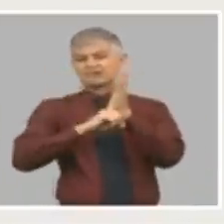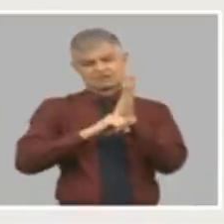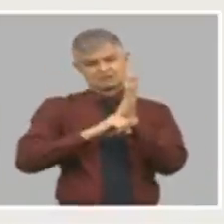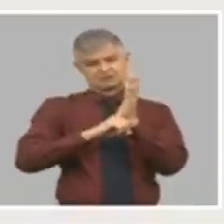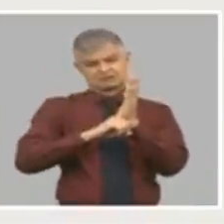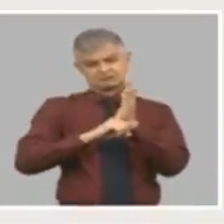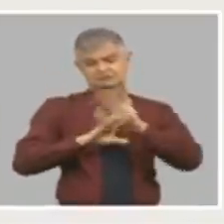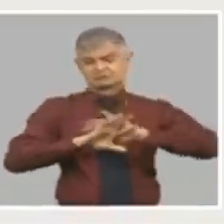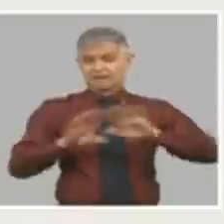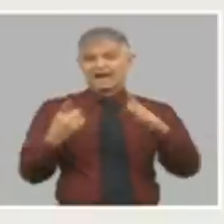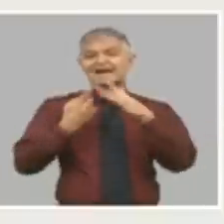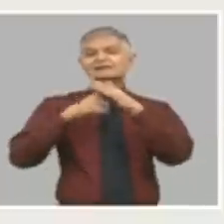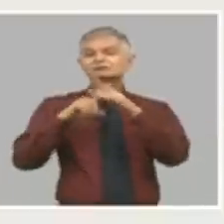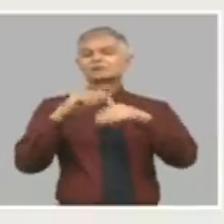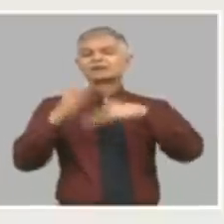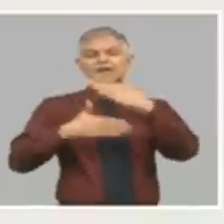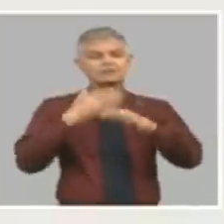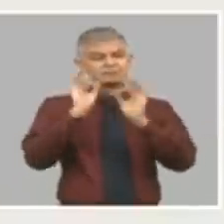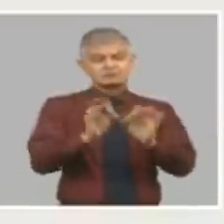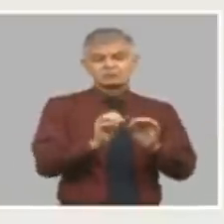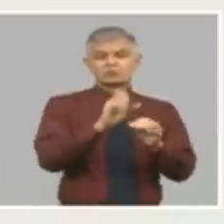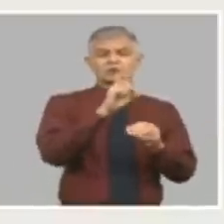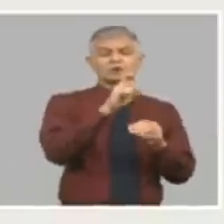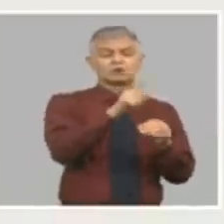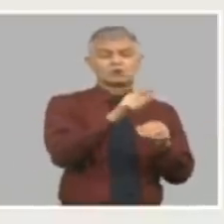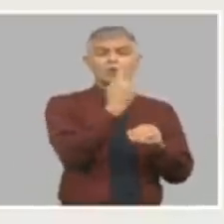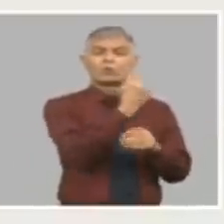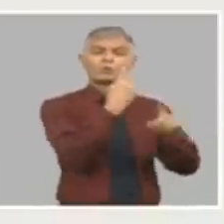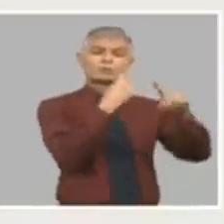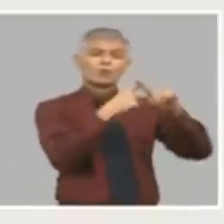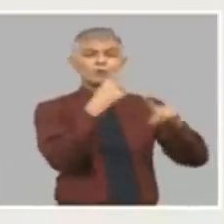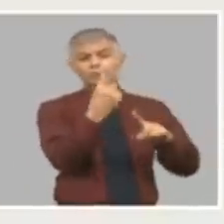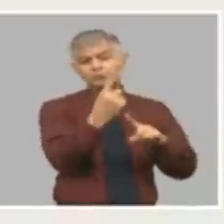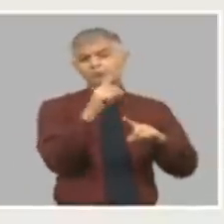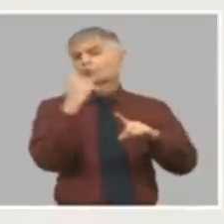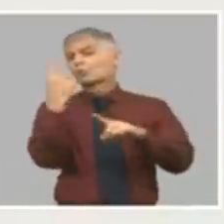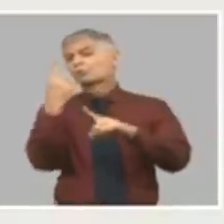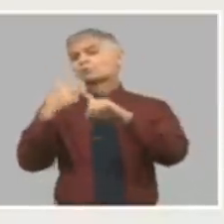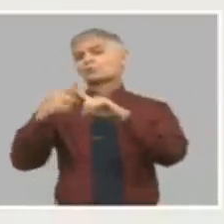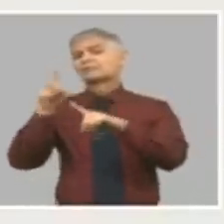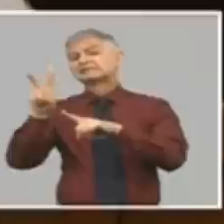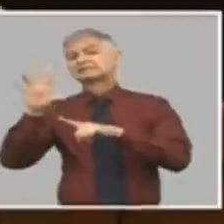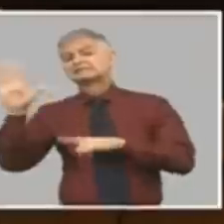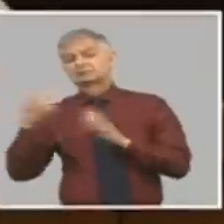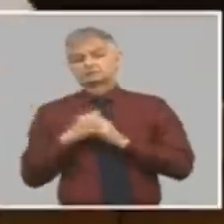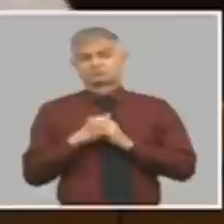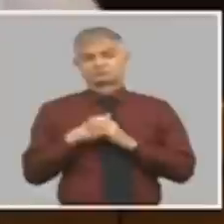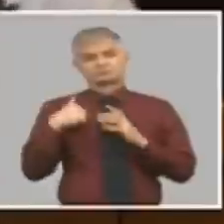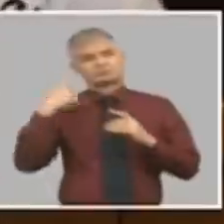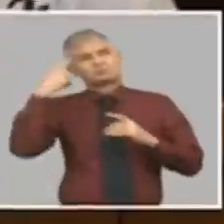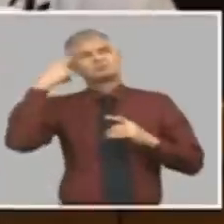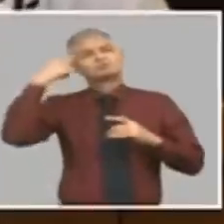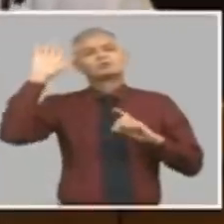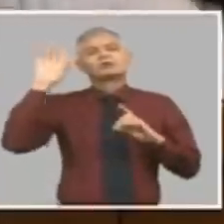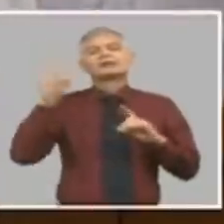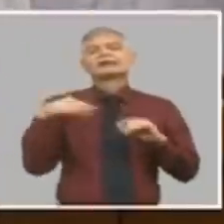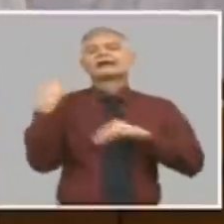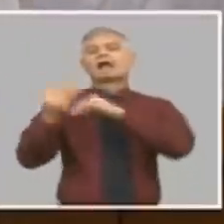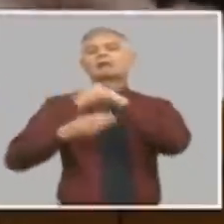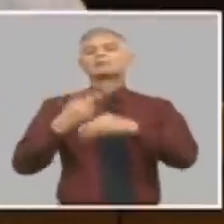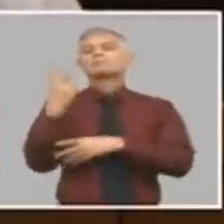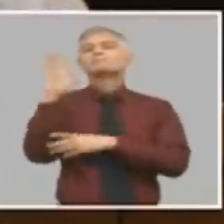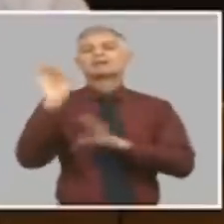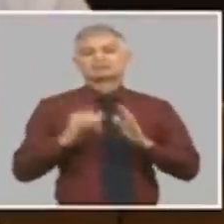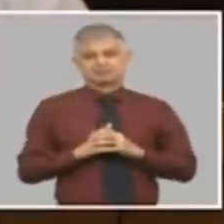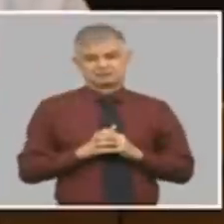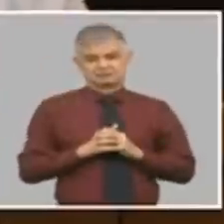el uno por uno y el uno por veinticuatro veinticinco si bien compre o venda y vamos a suponer que va a ser veinte ya todo